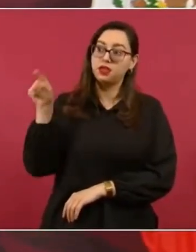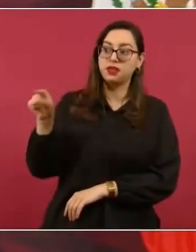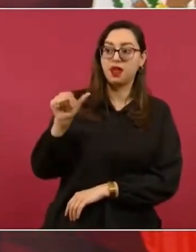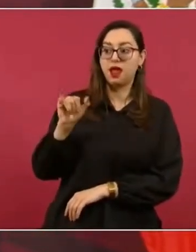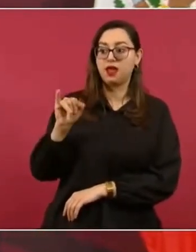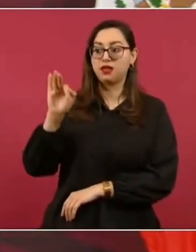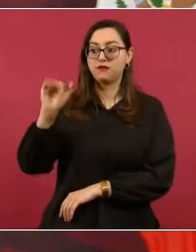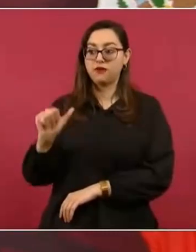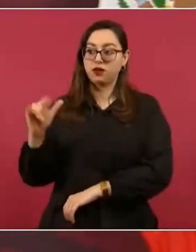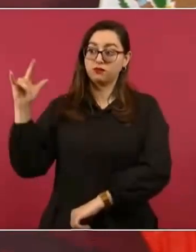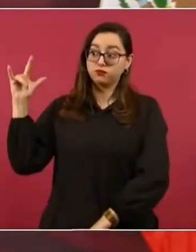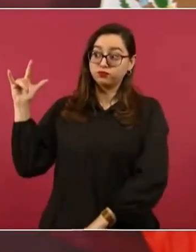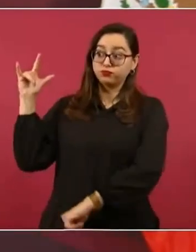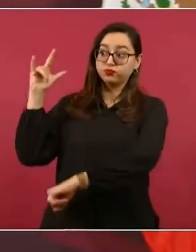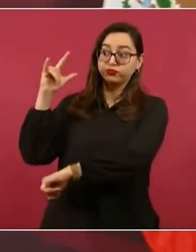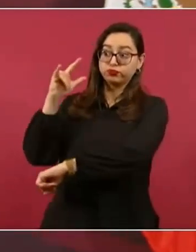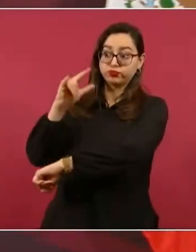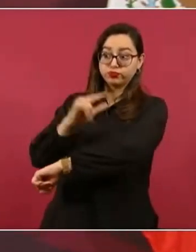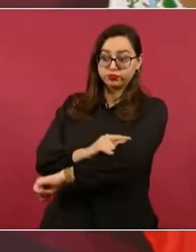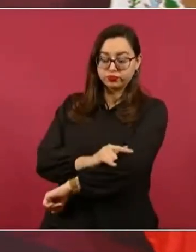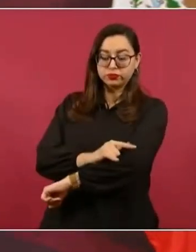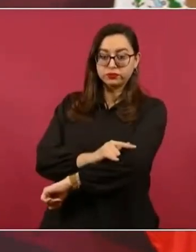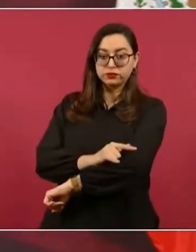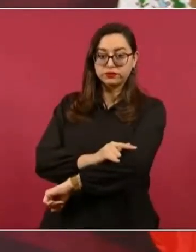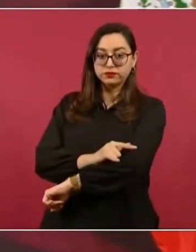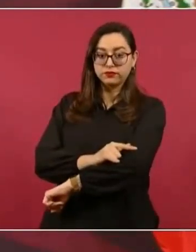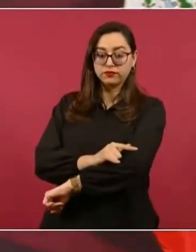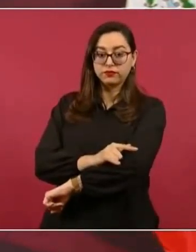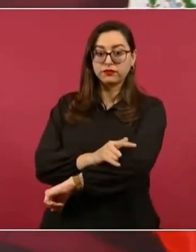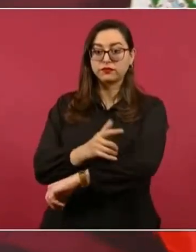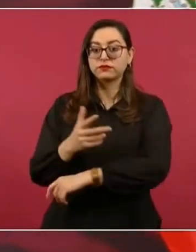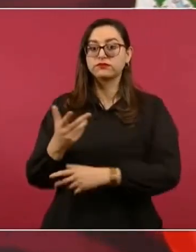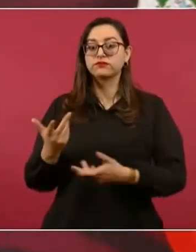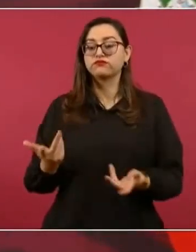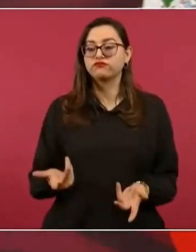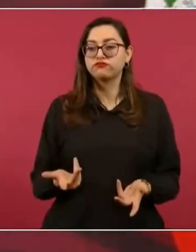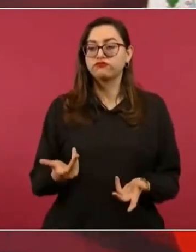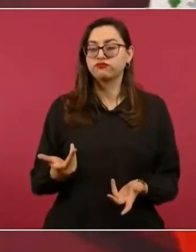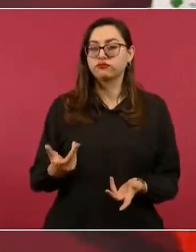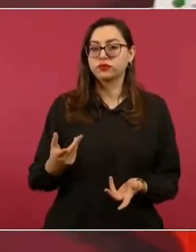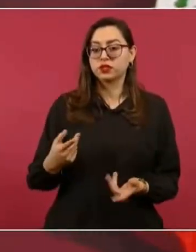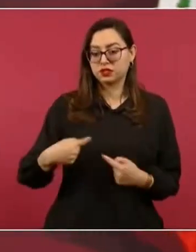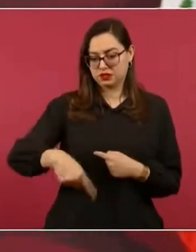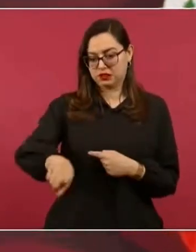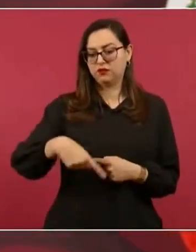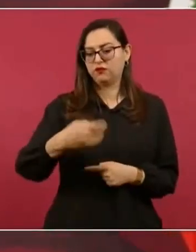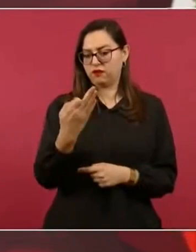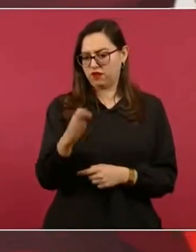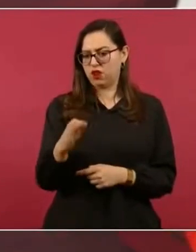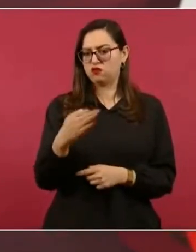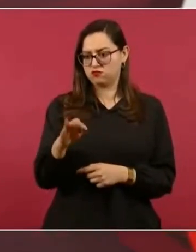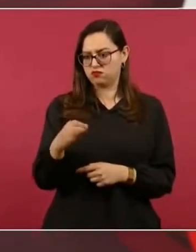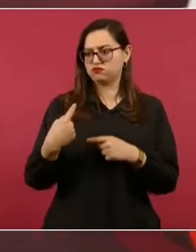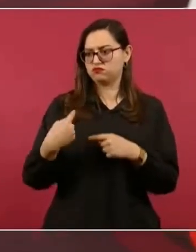que va a llegar al aeropuerto Felipe Ángeles a finales de este mes,